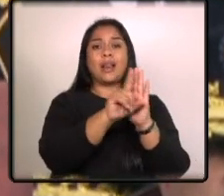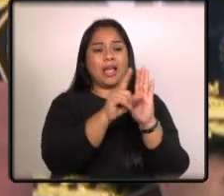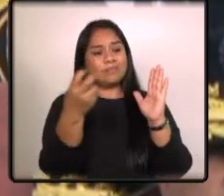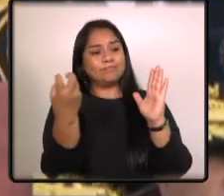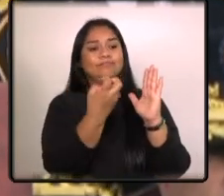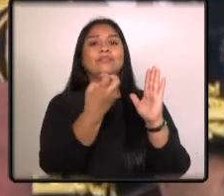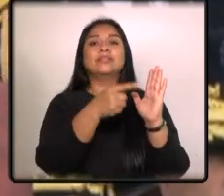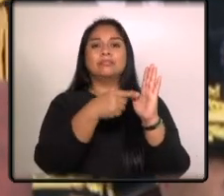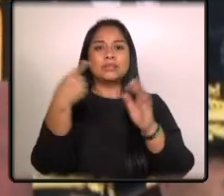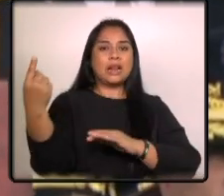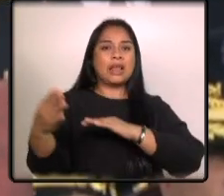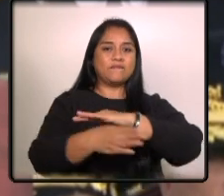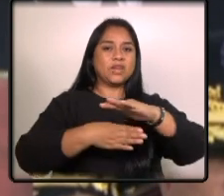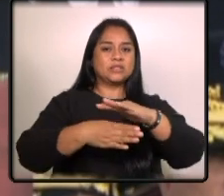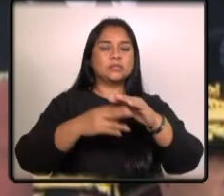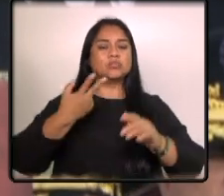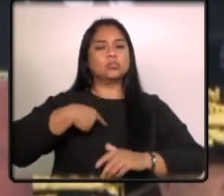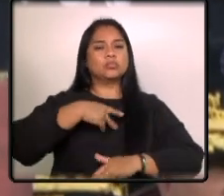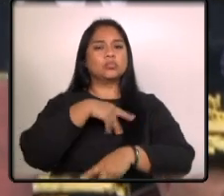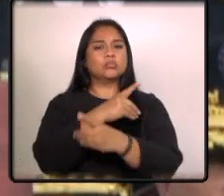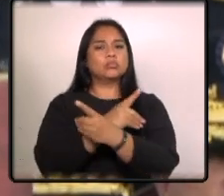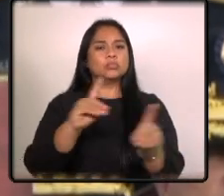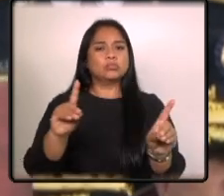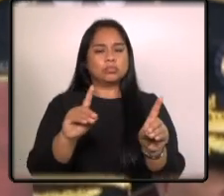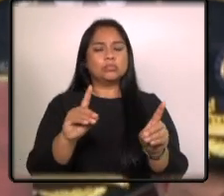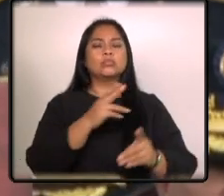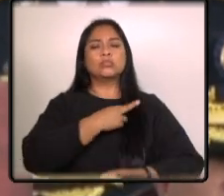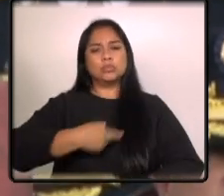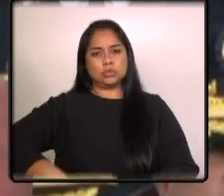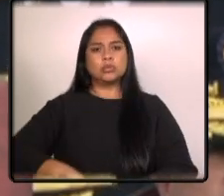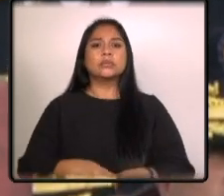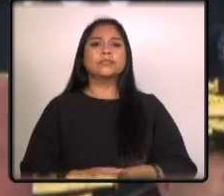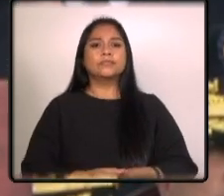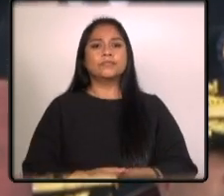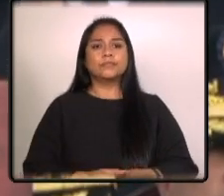el fundamento de nuestra democracia republicana.